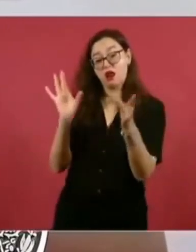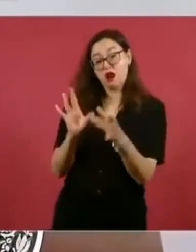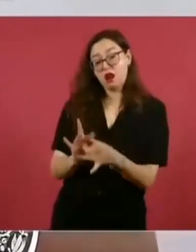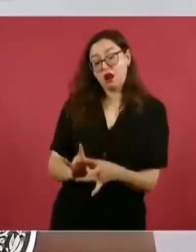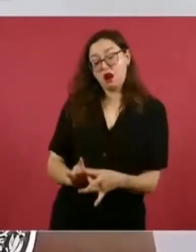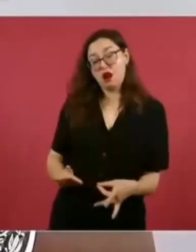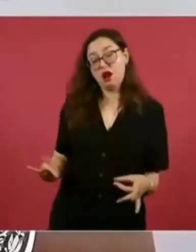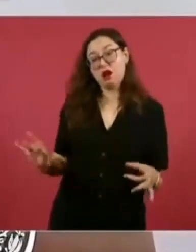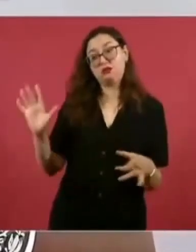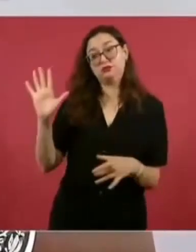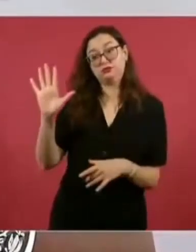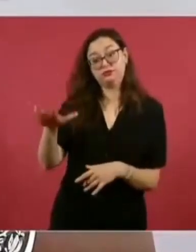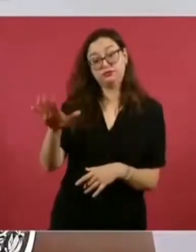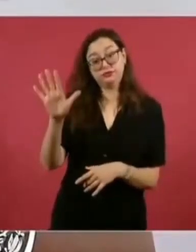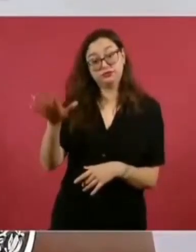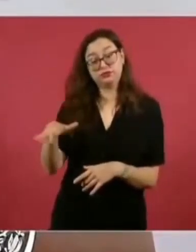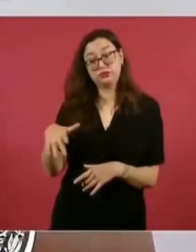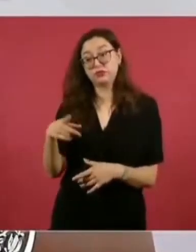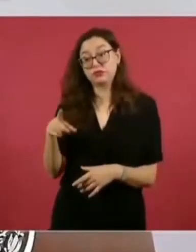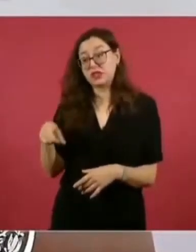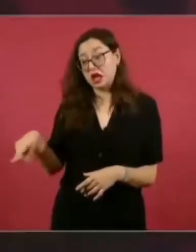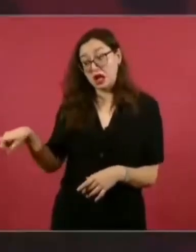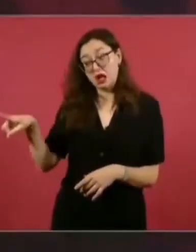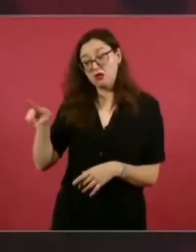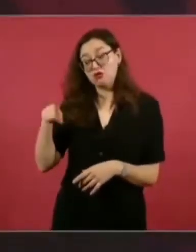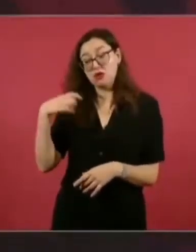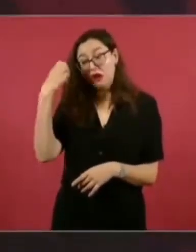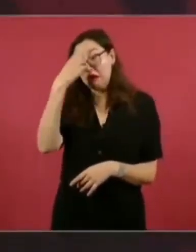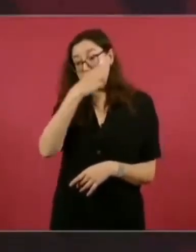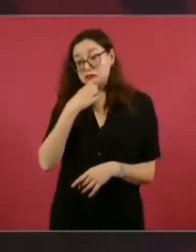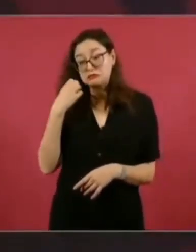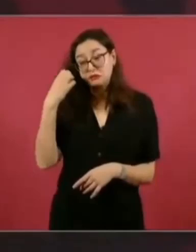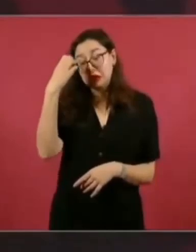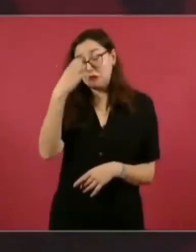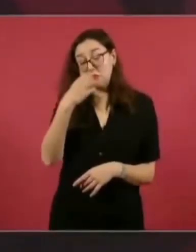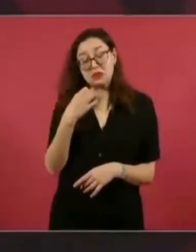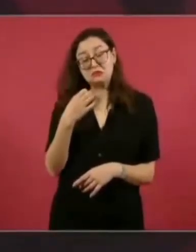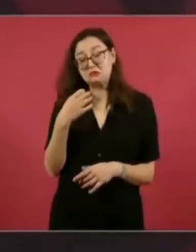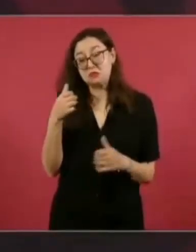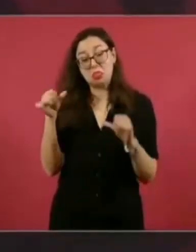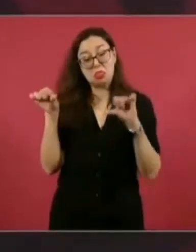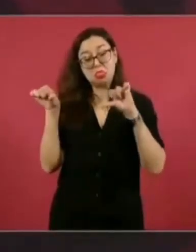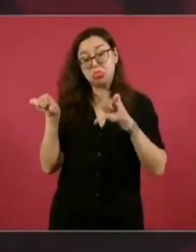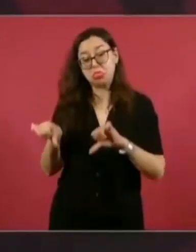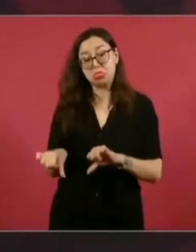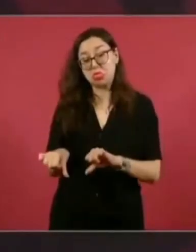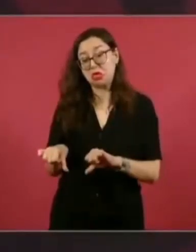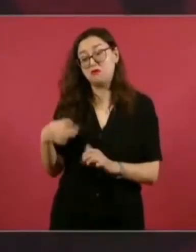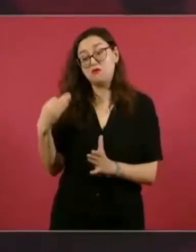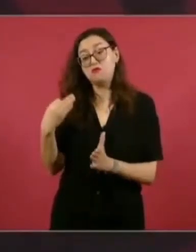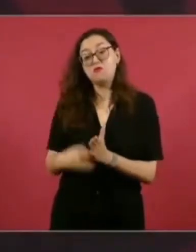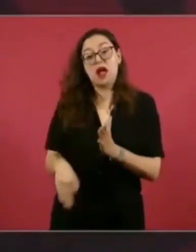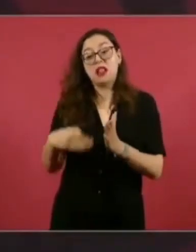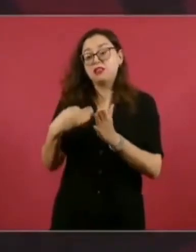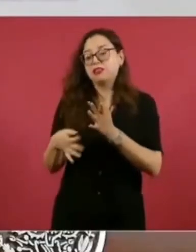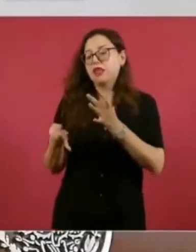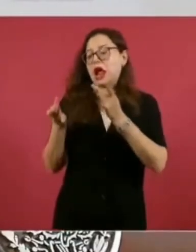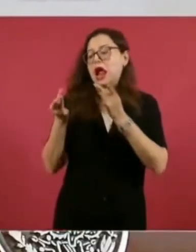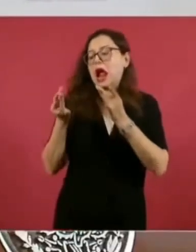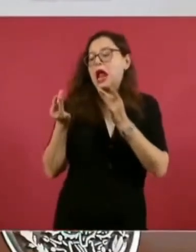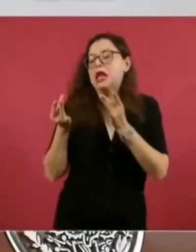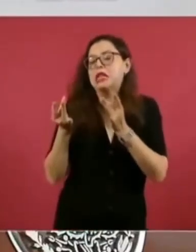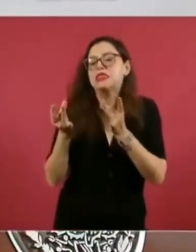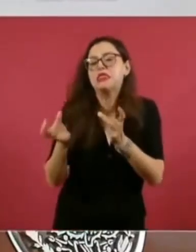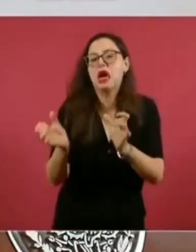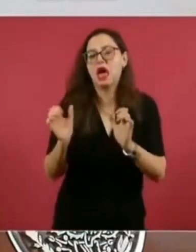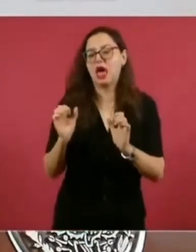la excelencia, la calidad de la enseñanza.